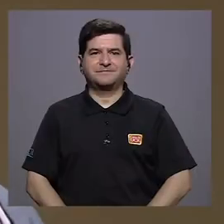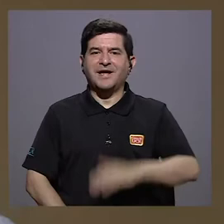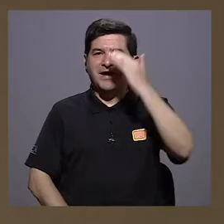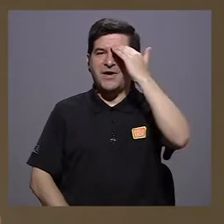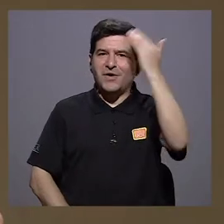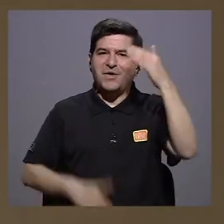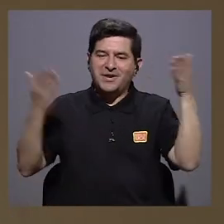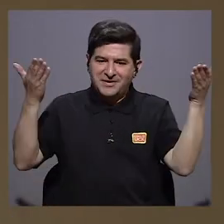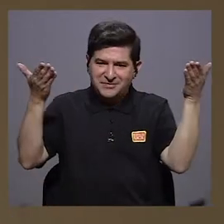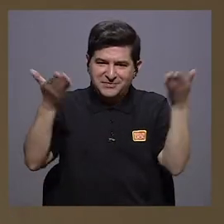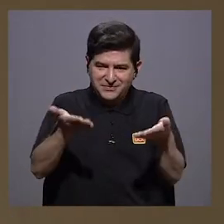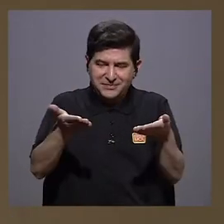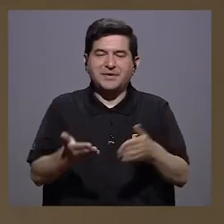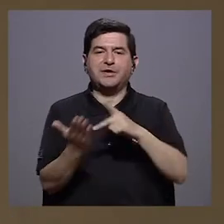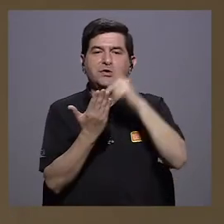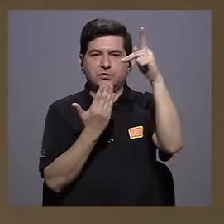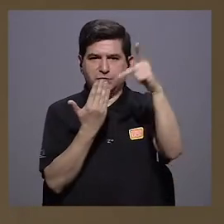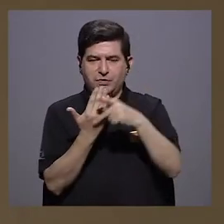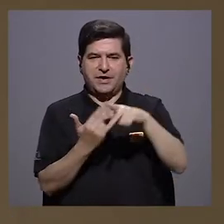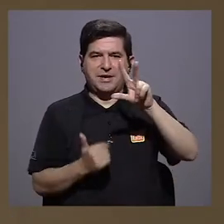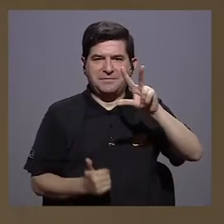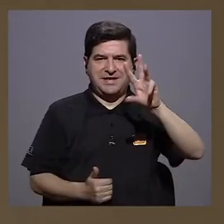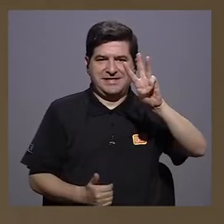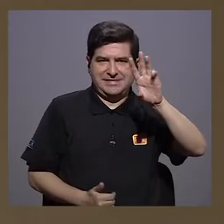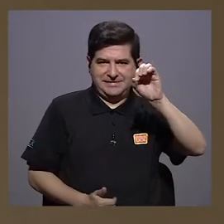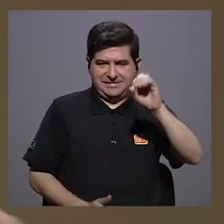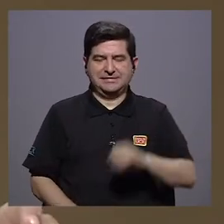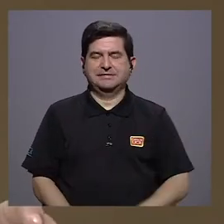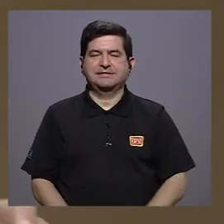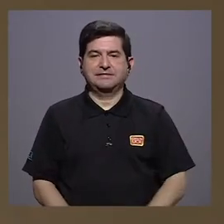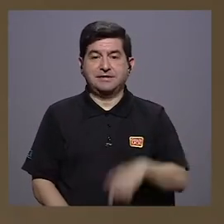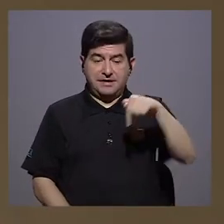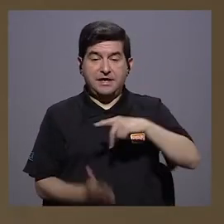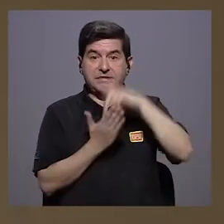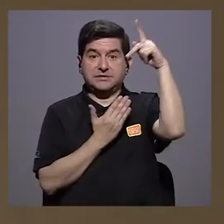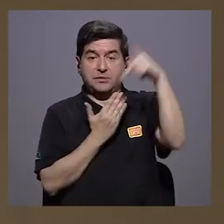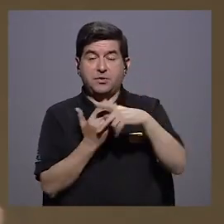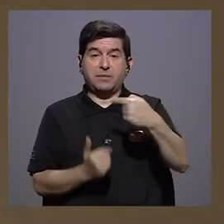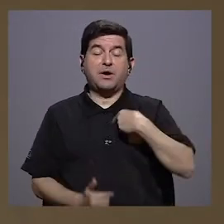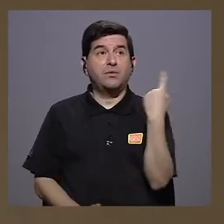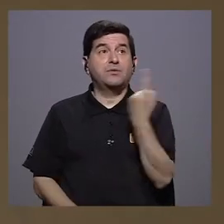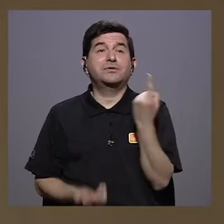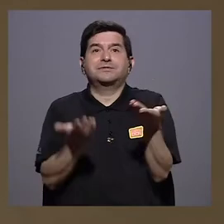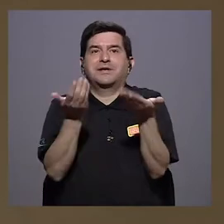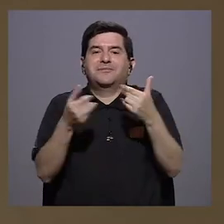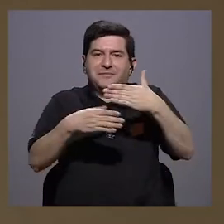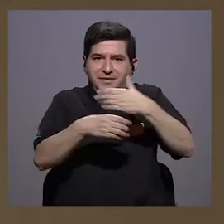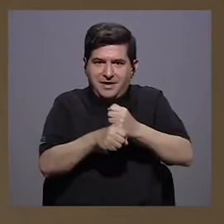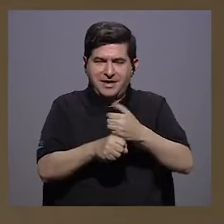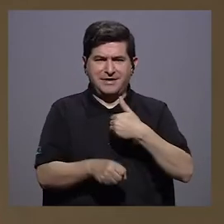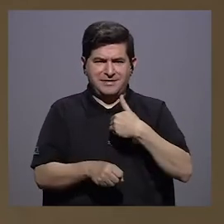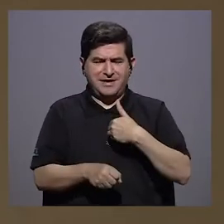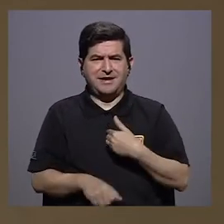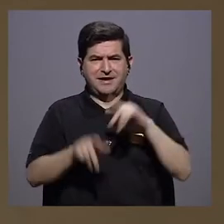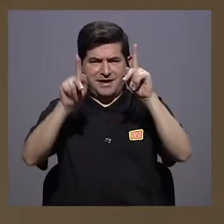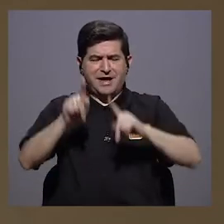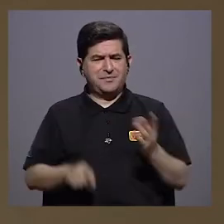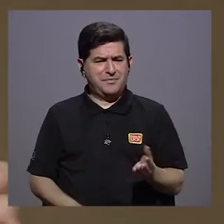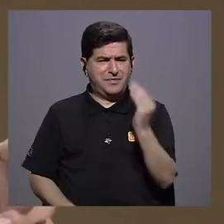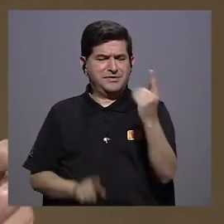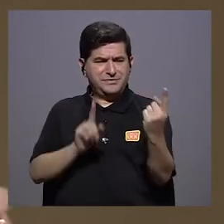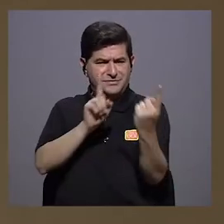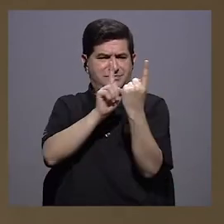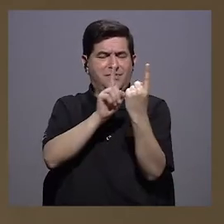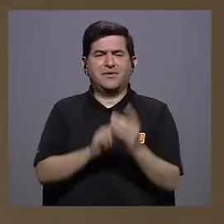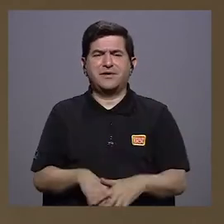Hola, bienvenidos y bienvenidas a un programa más de 360. Estos son de los programas que uno siempre quiere hacer, tener de frente a una persona joven con